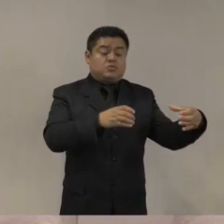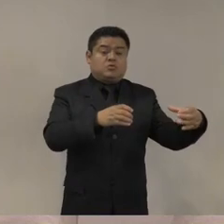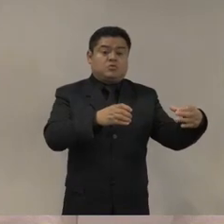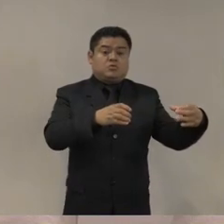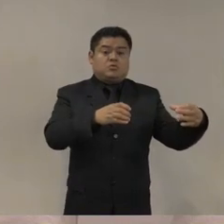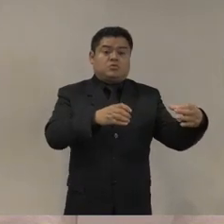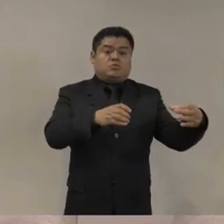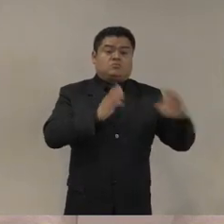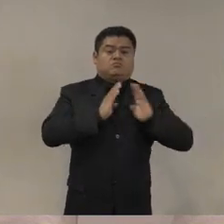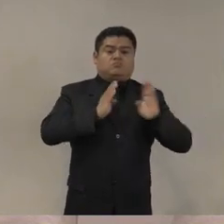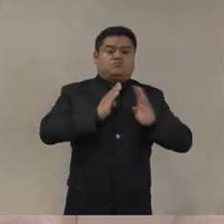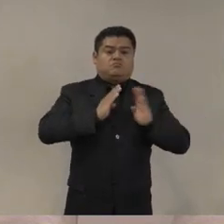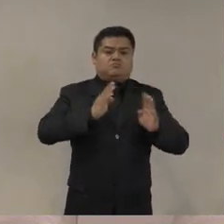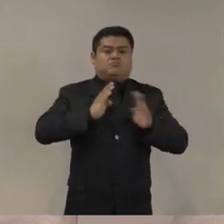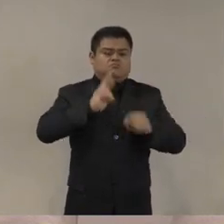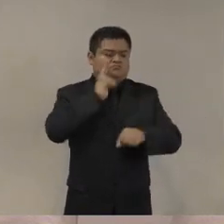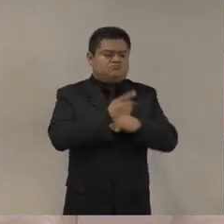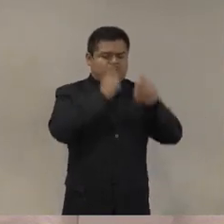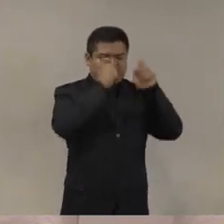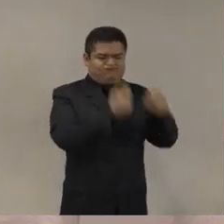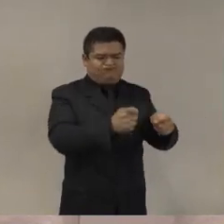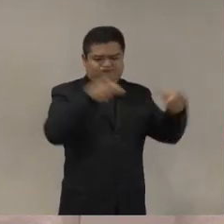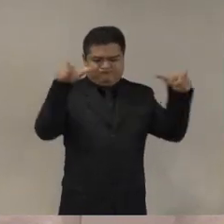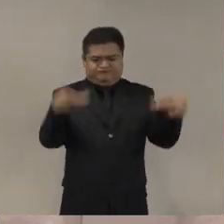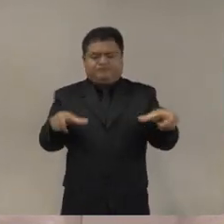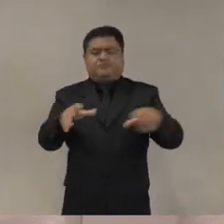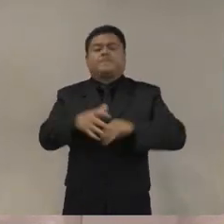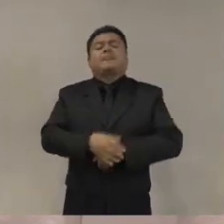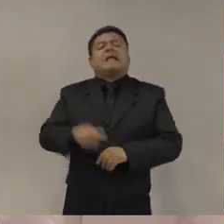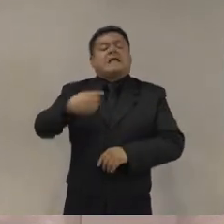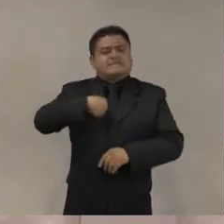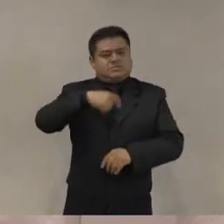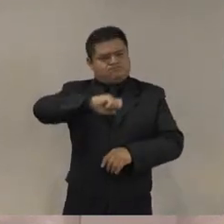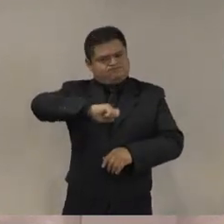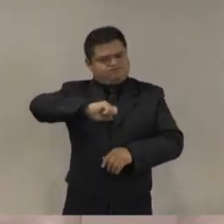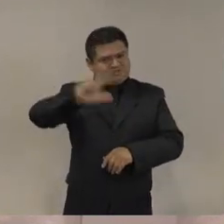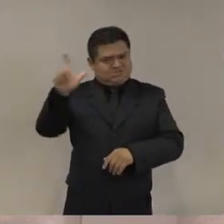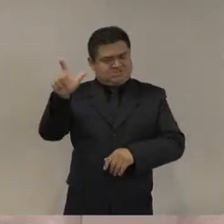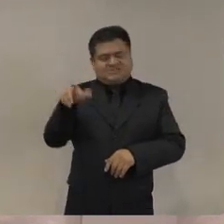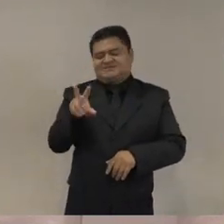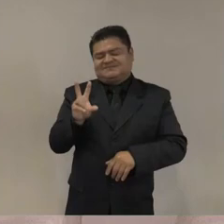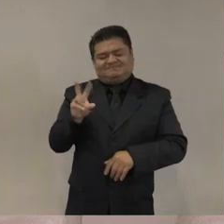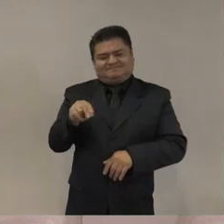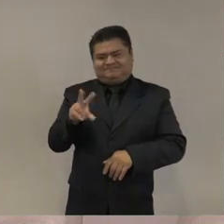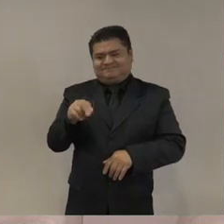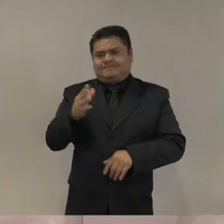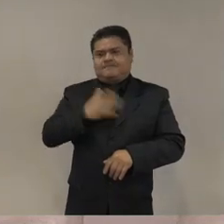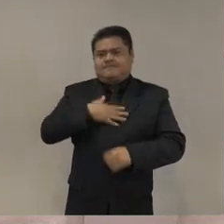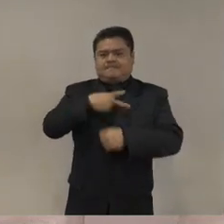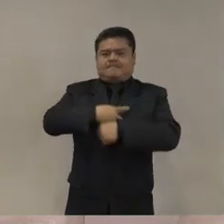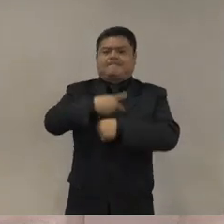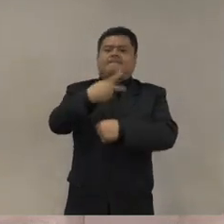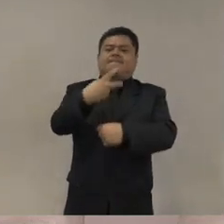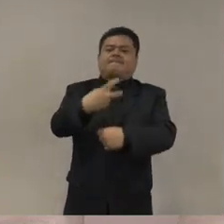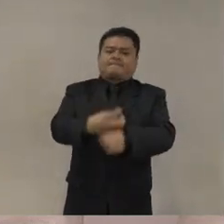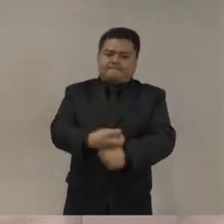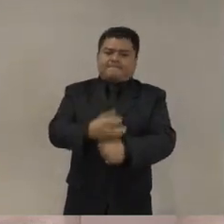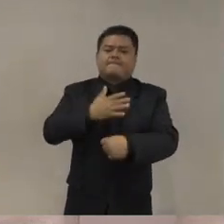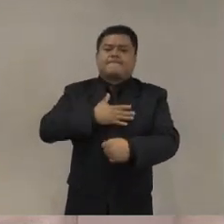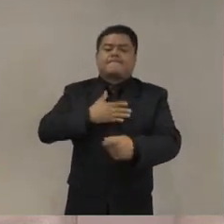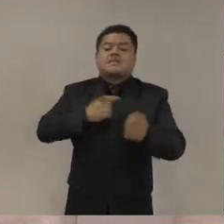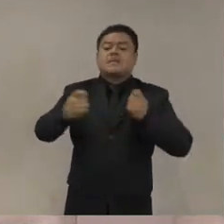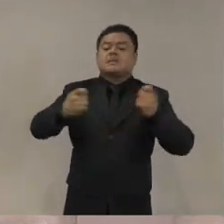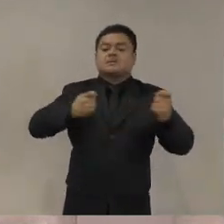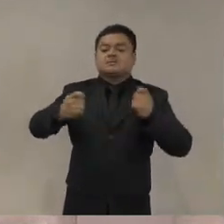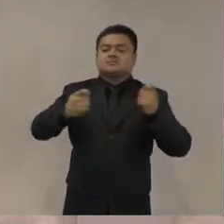evidencia 2006-2018. Yo evidentemente no soy experta en el tema. A mí lo que me invitan es a, uno, a moderar el tema y a dos,